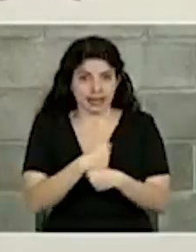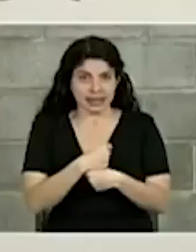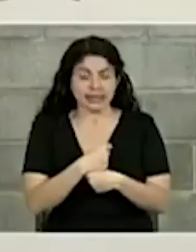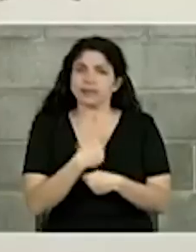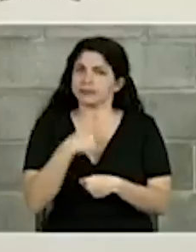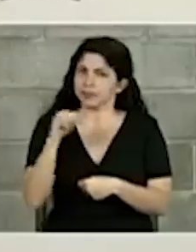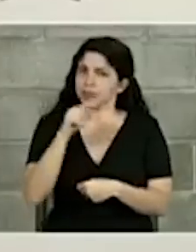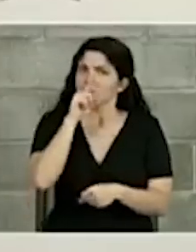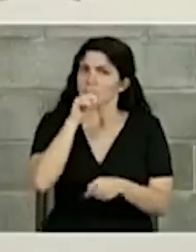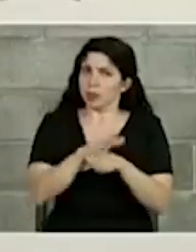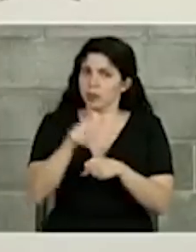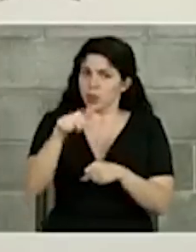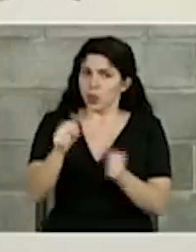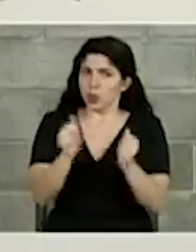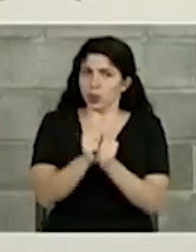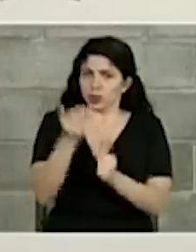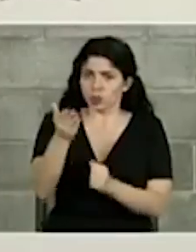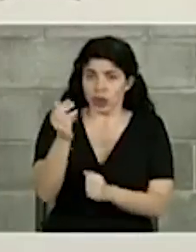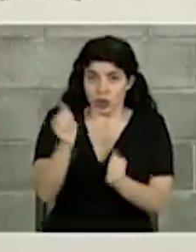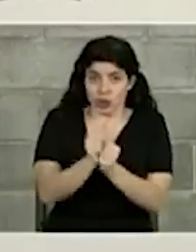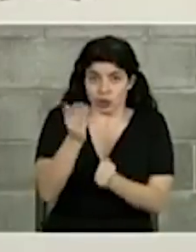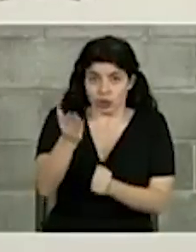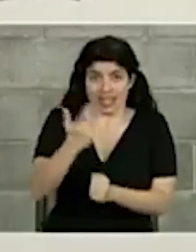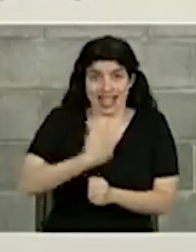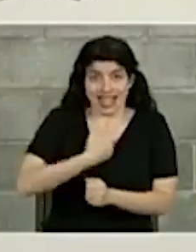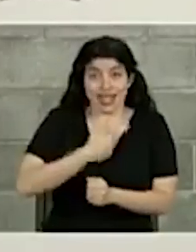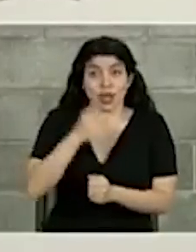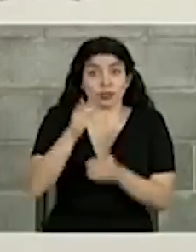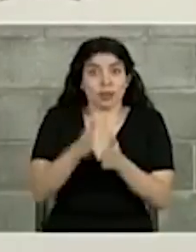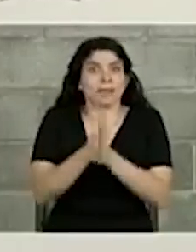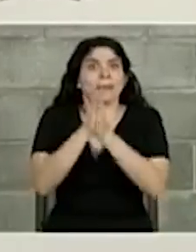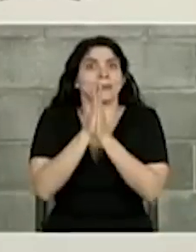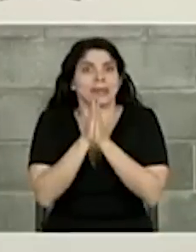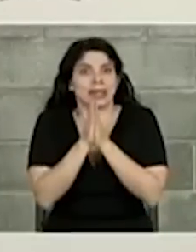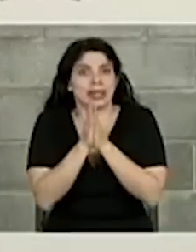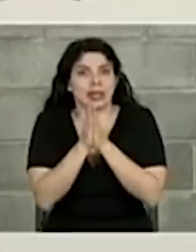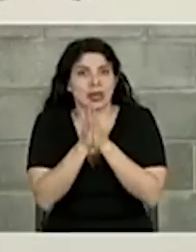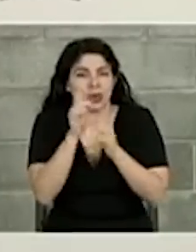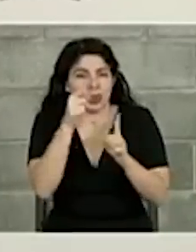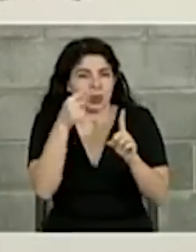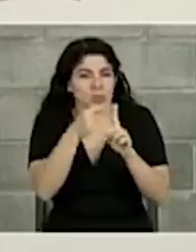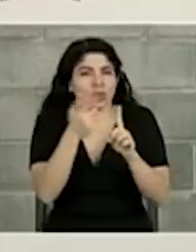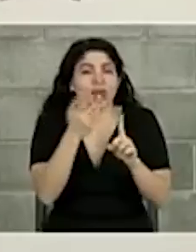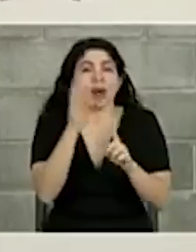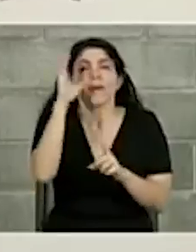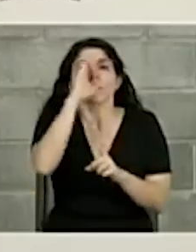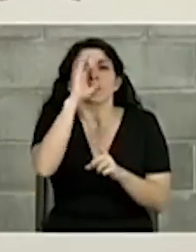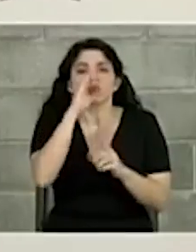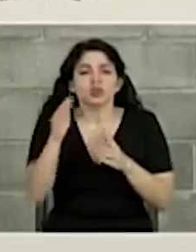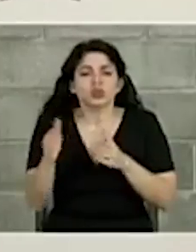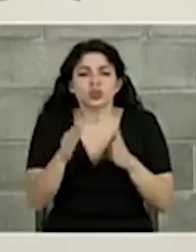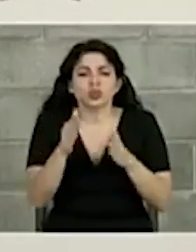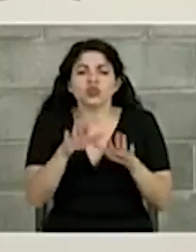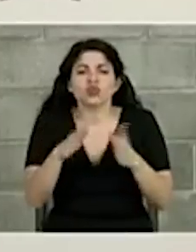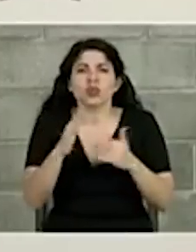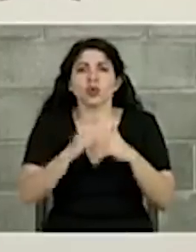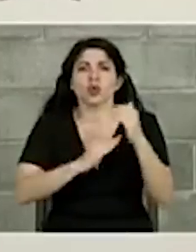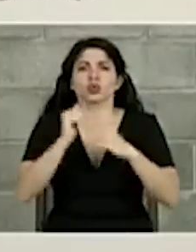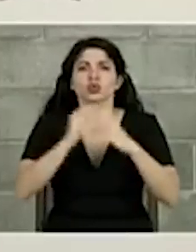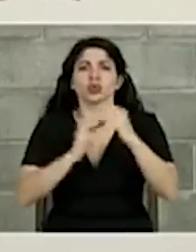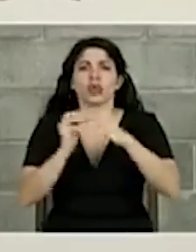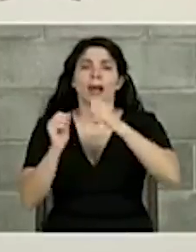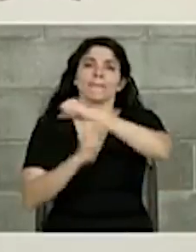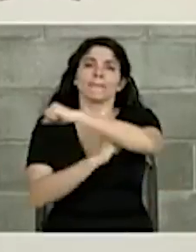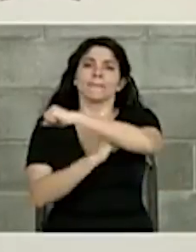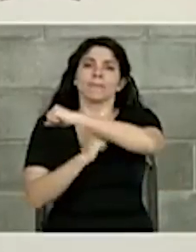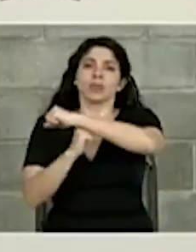me comprometo hoy con usted, señor Alcalde, que lo pidió particularmente, en que encontremos la ruta y construyamos el puente